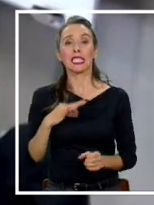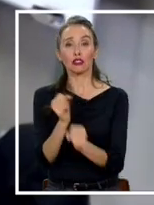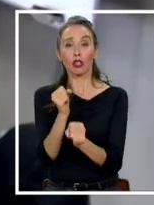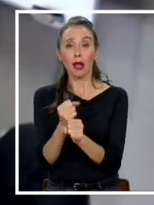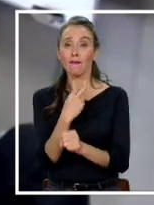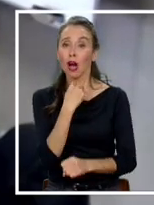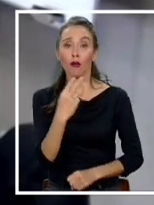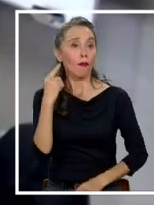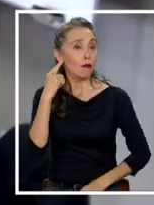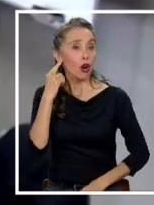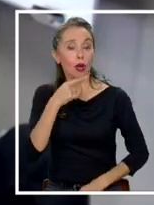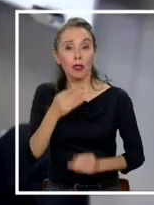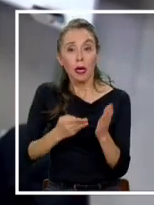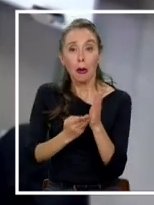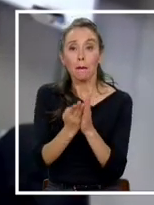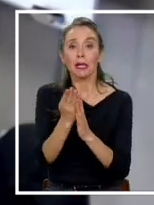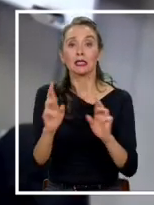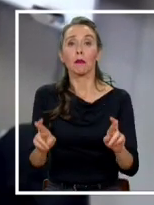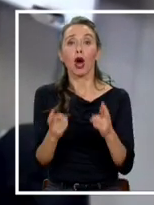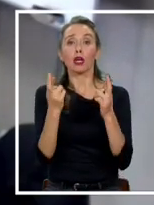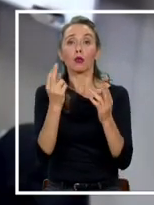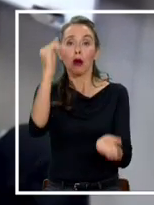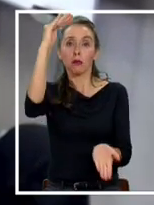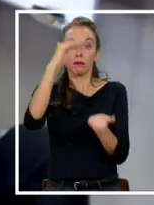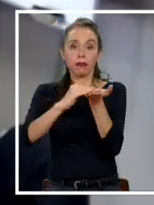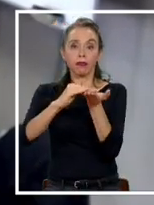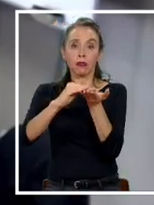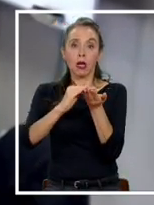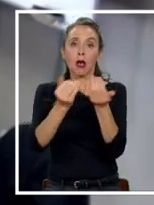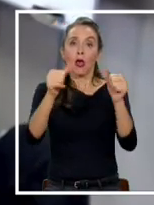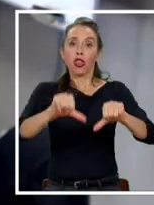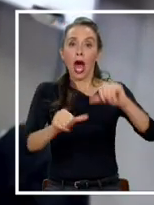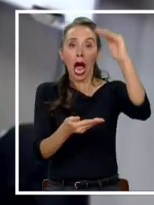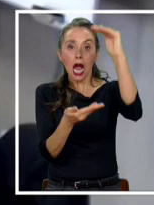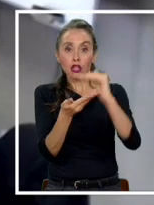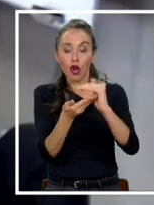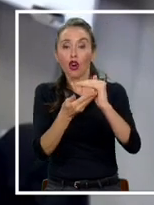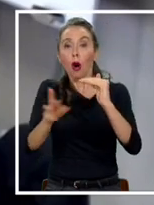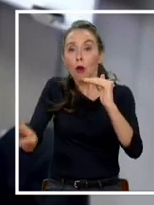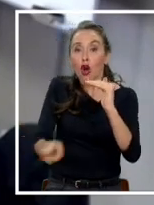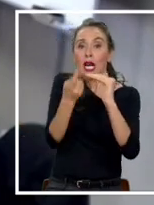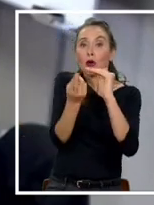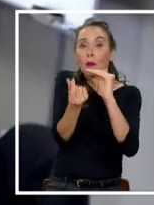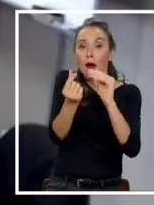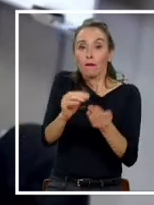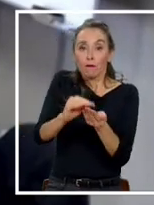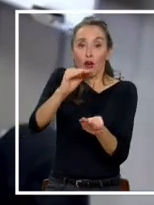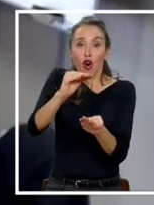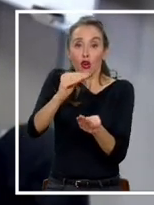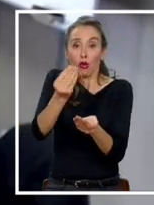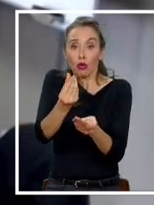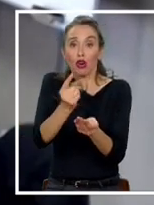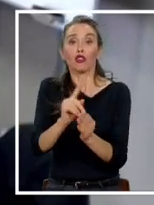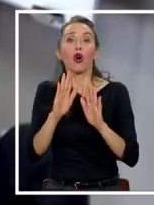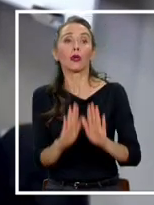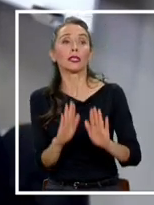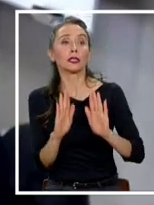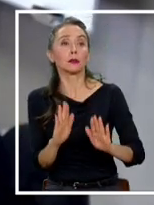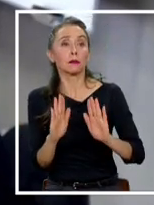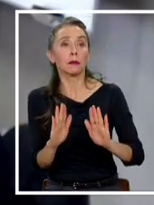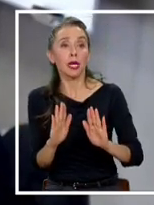recuperar el daño que se ha causado. Empezar a recuperar recursos y no debemos, creemos a nuestro juicio, esperar